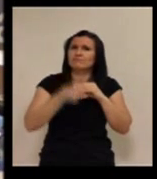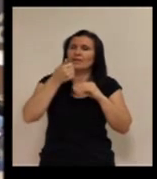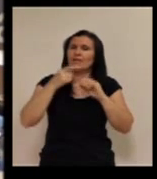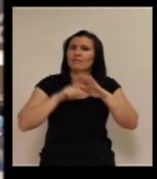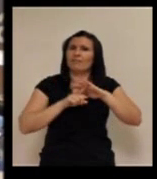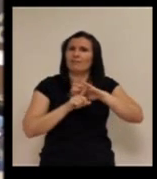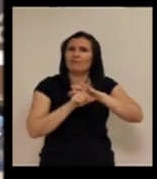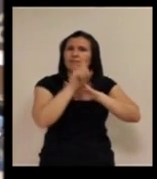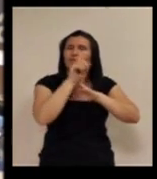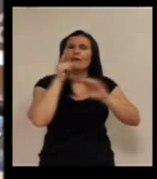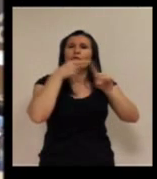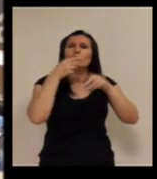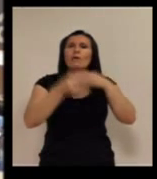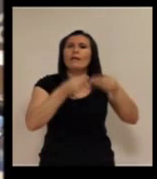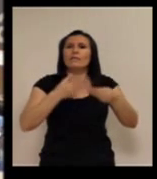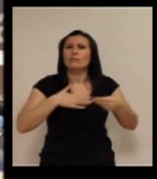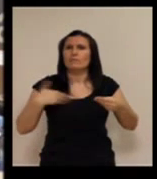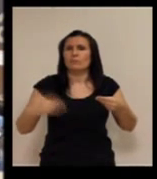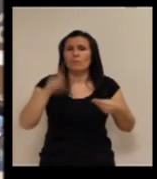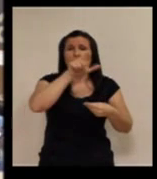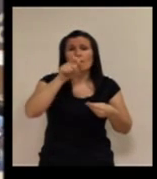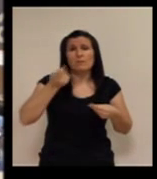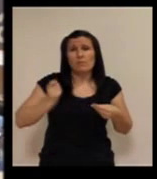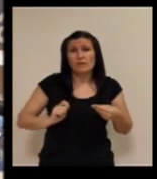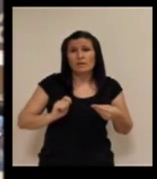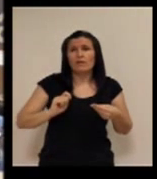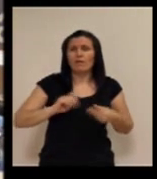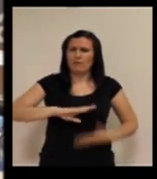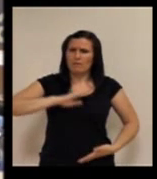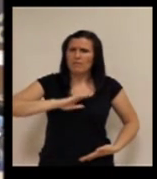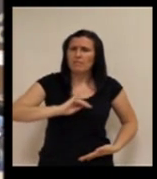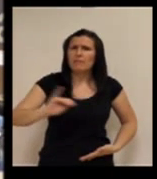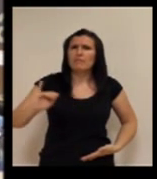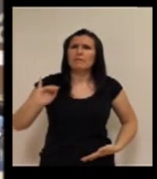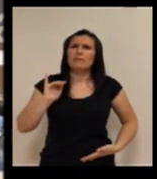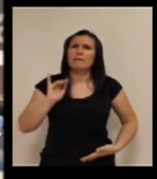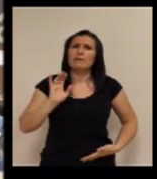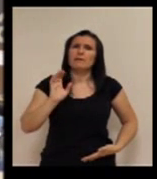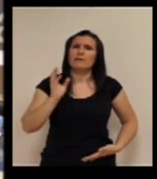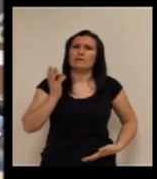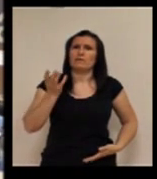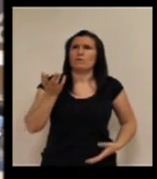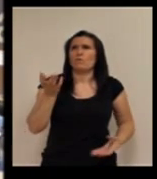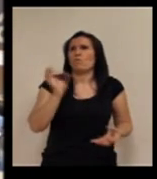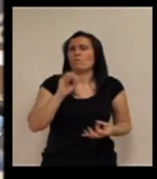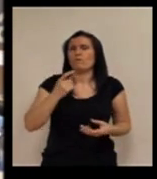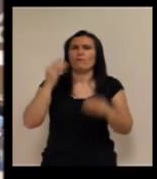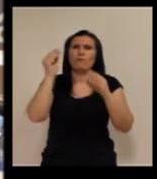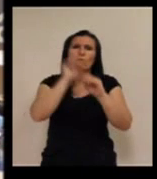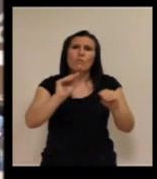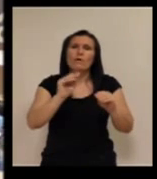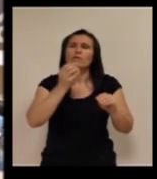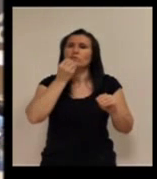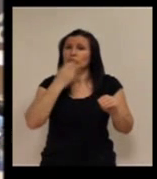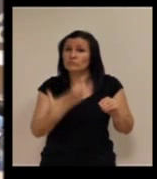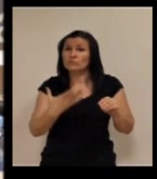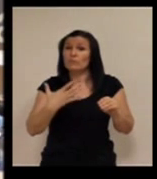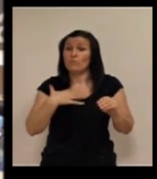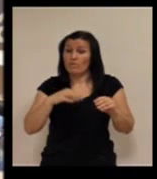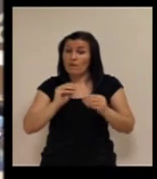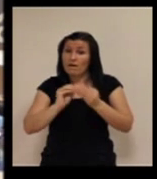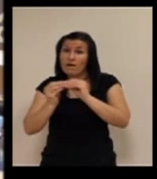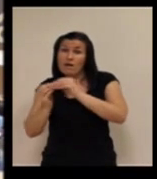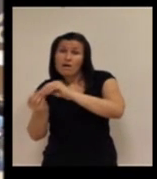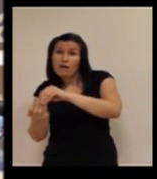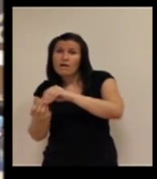desarrollo por hacer que cualquier profesional capacitado y con formación suficiente para desarrollarlo,